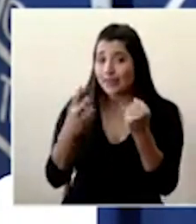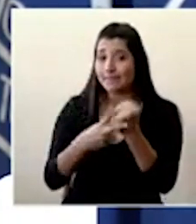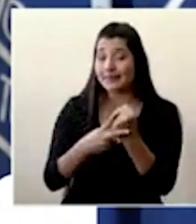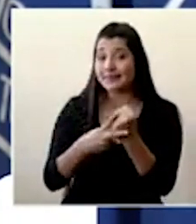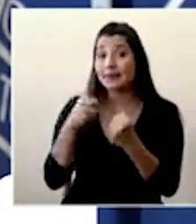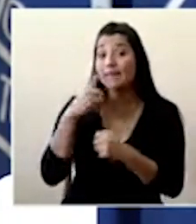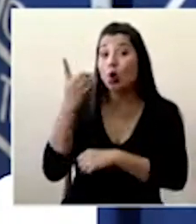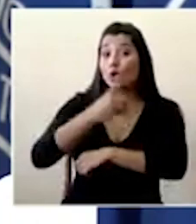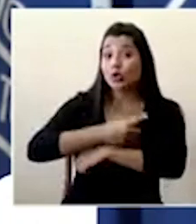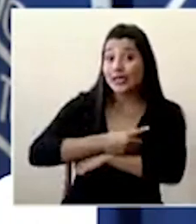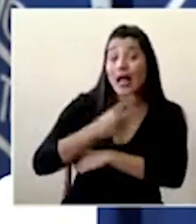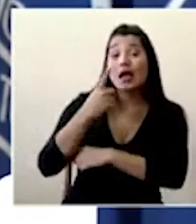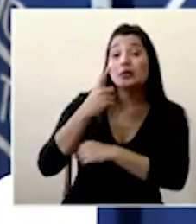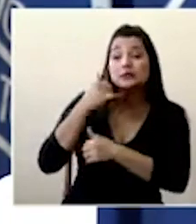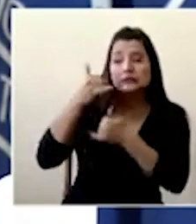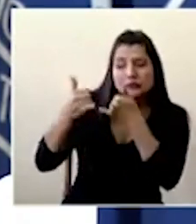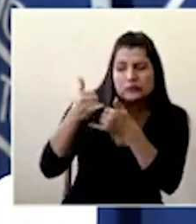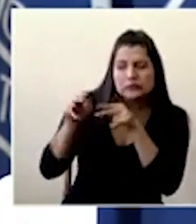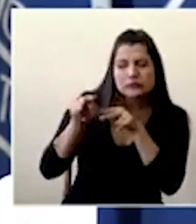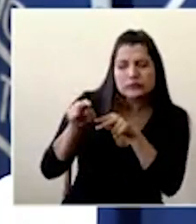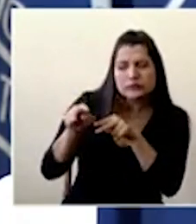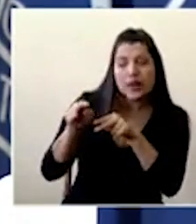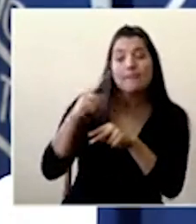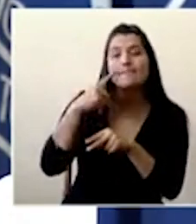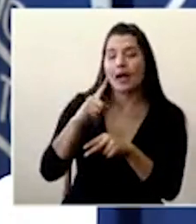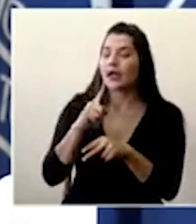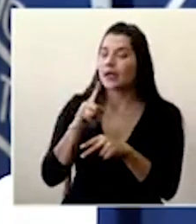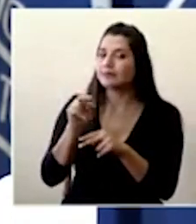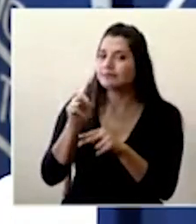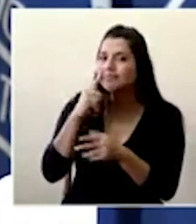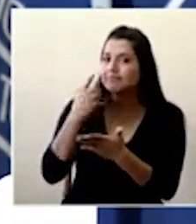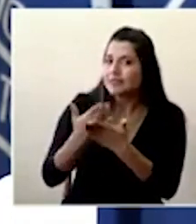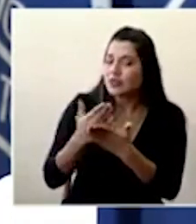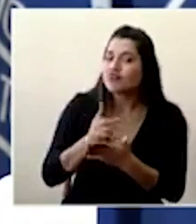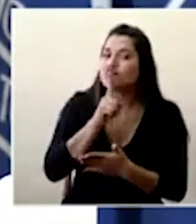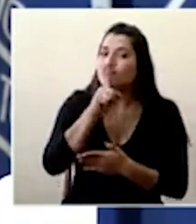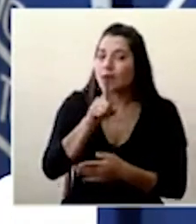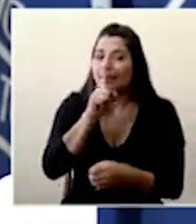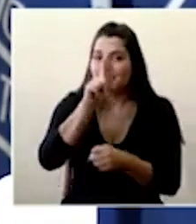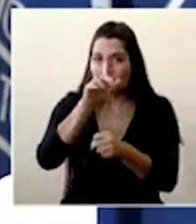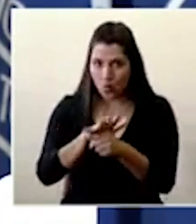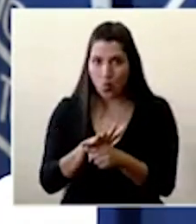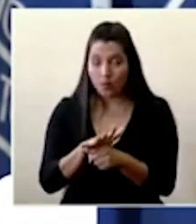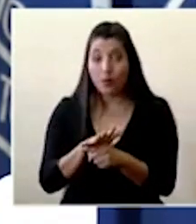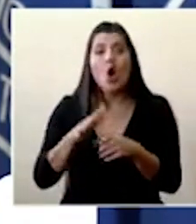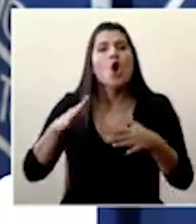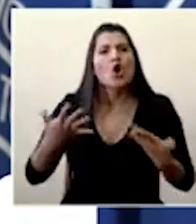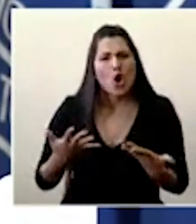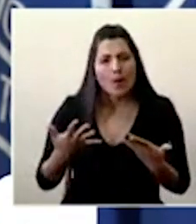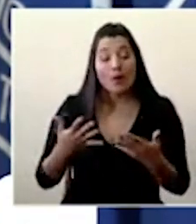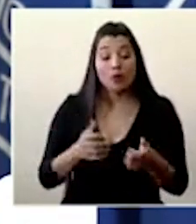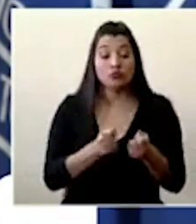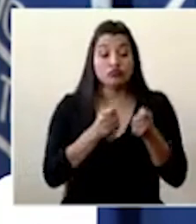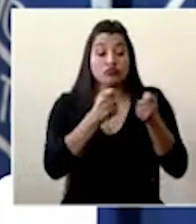ministerio de salud para garantizar que se está cumpliendo recordemos que eso se hace bajo la figura de una orden sanitaria que es un documento